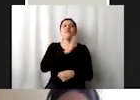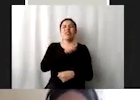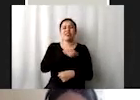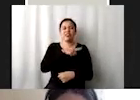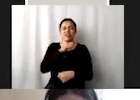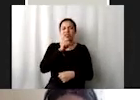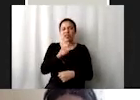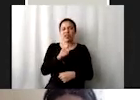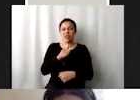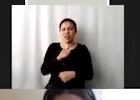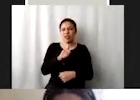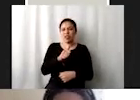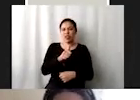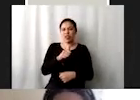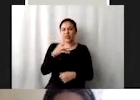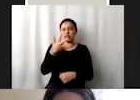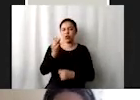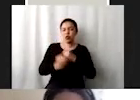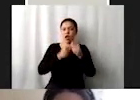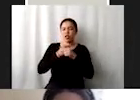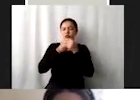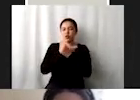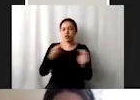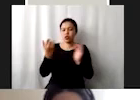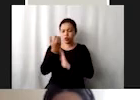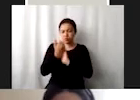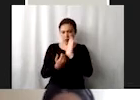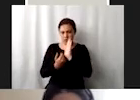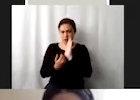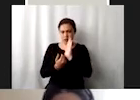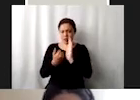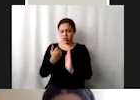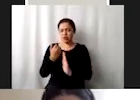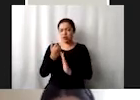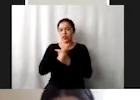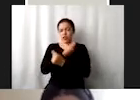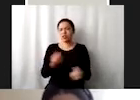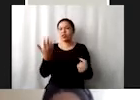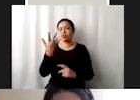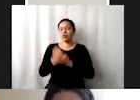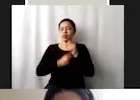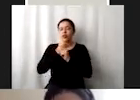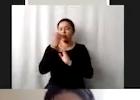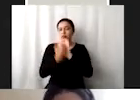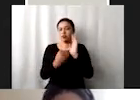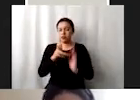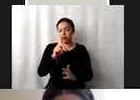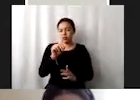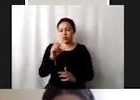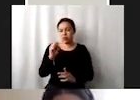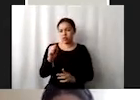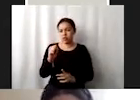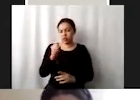muertes de niños menores de cinco años. Digamos que este ODS en particular con este tema es el que busca darle